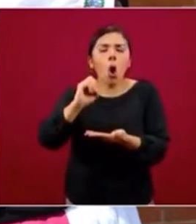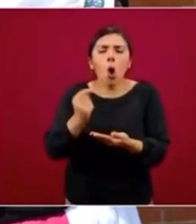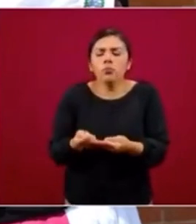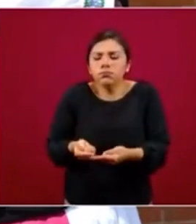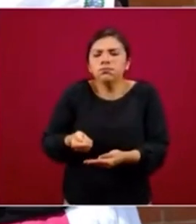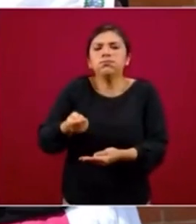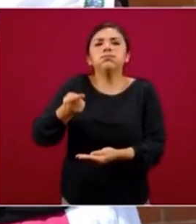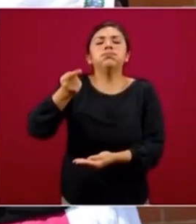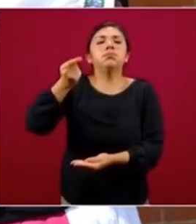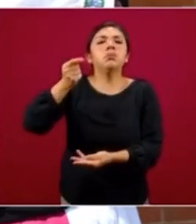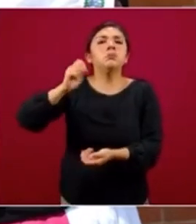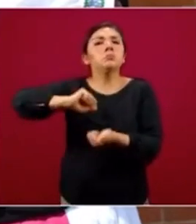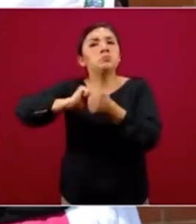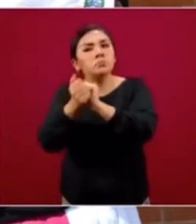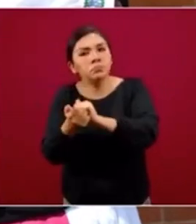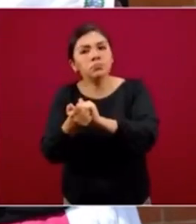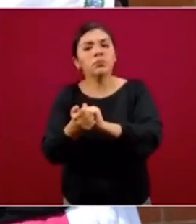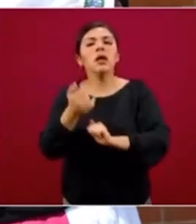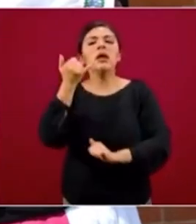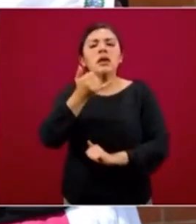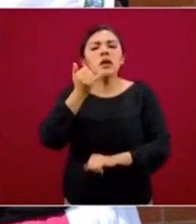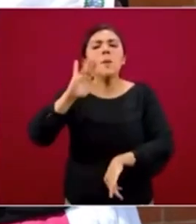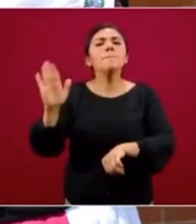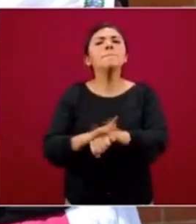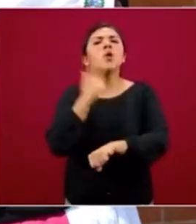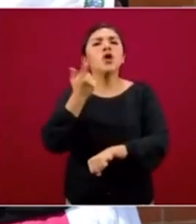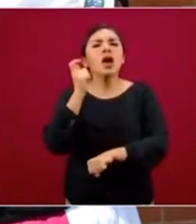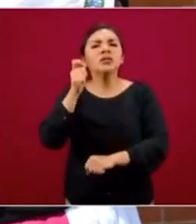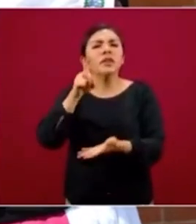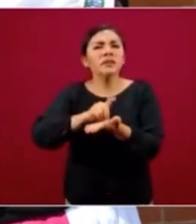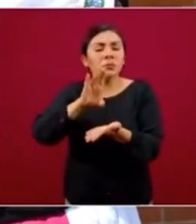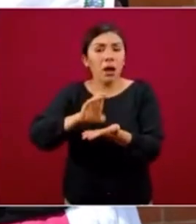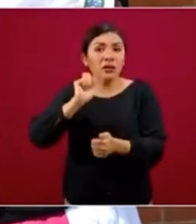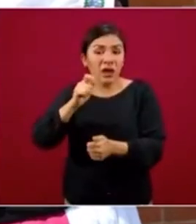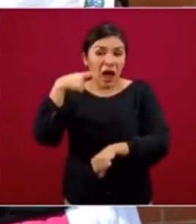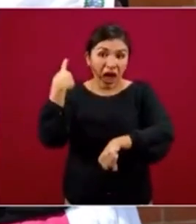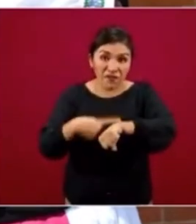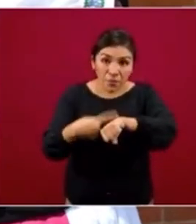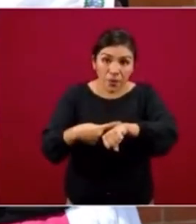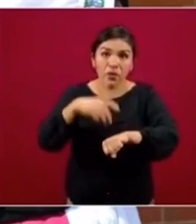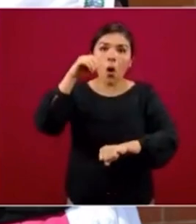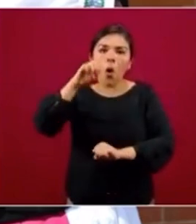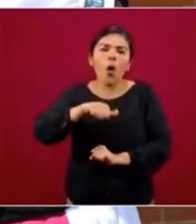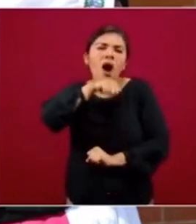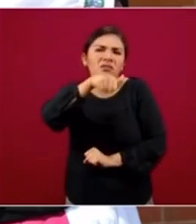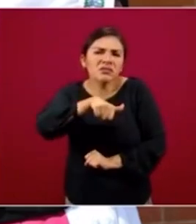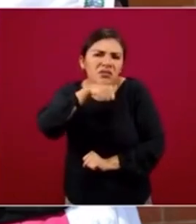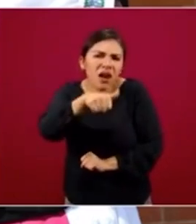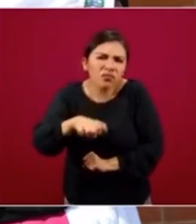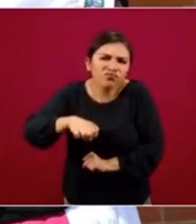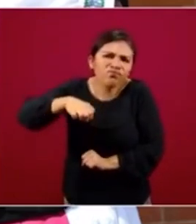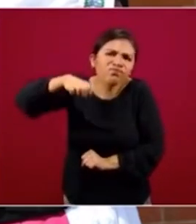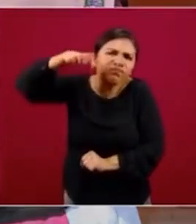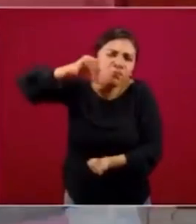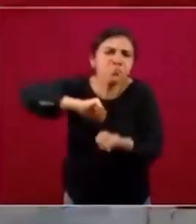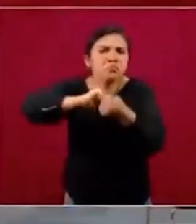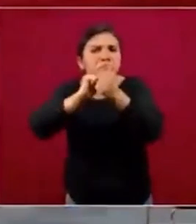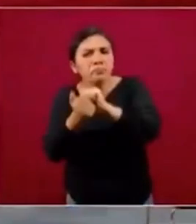de la vida. Y la causa de la discapacidad, si fue una enfermedad, si fue edad avanzada o alguna